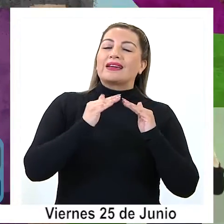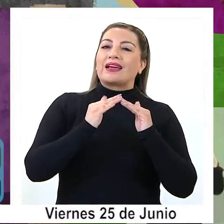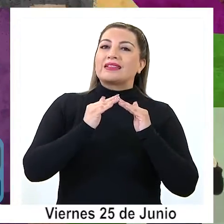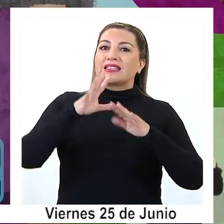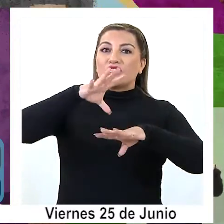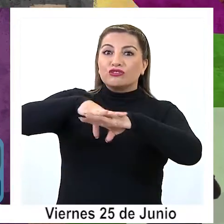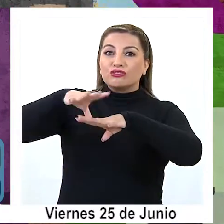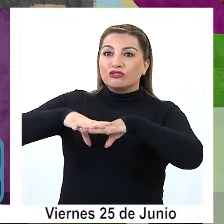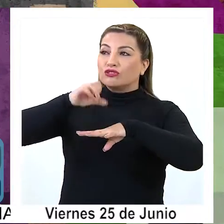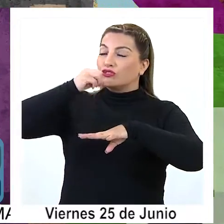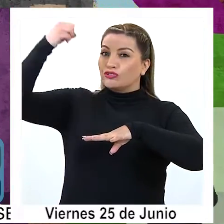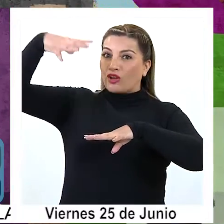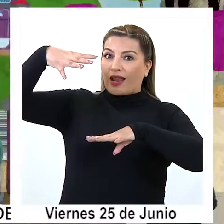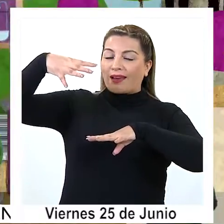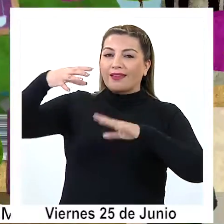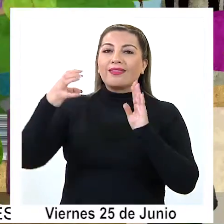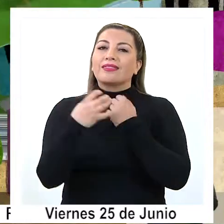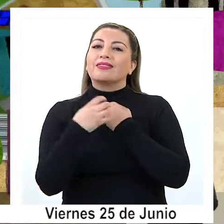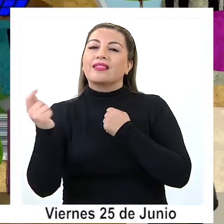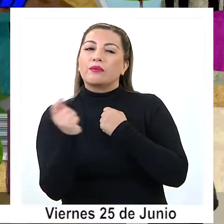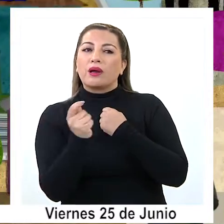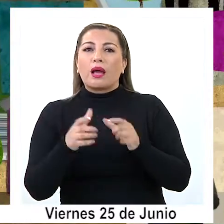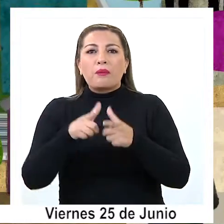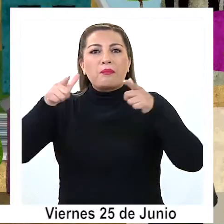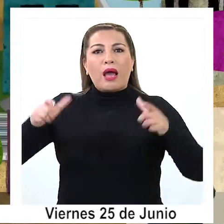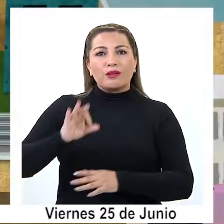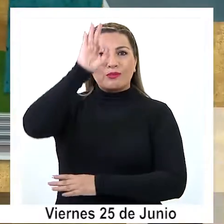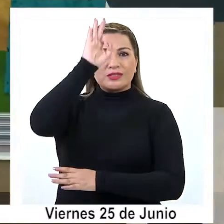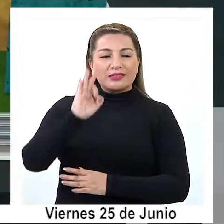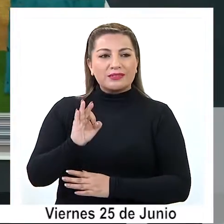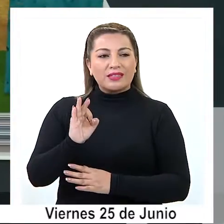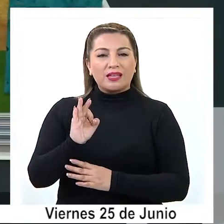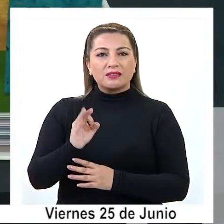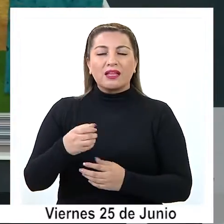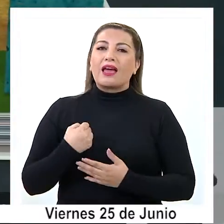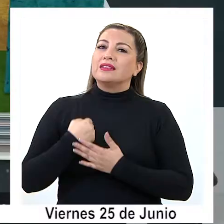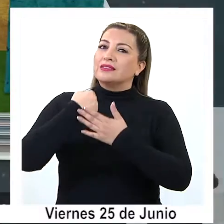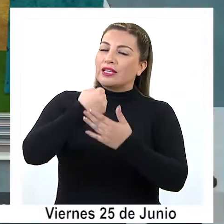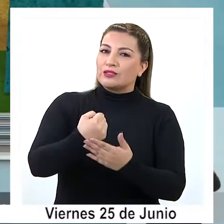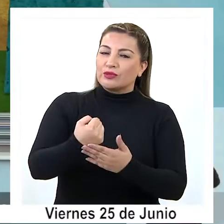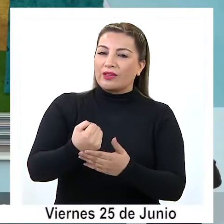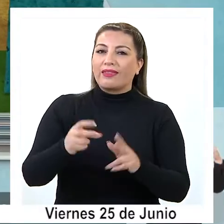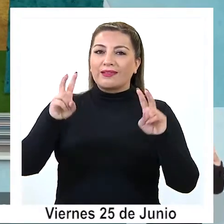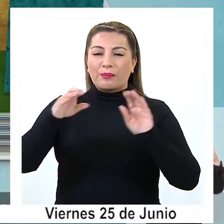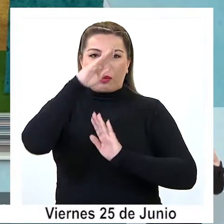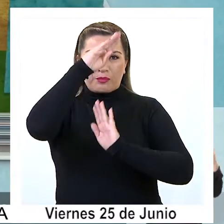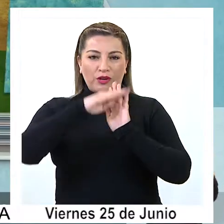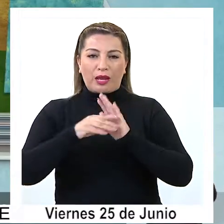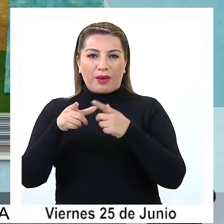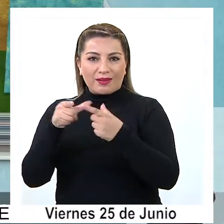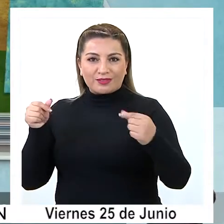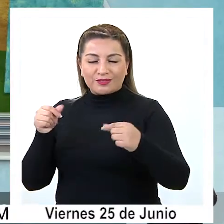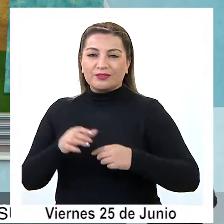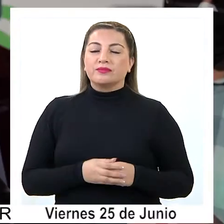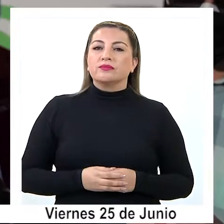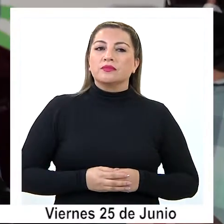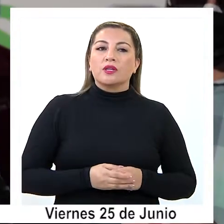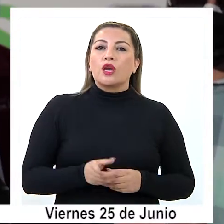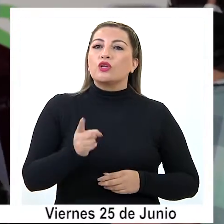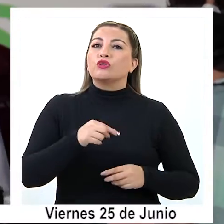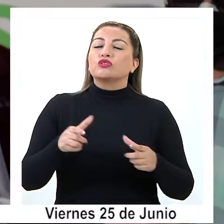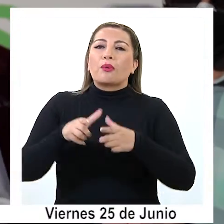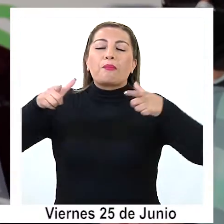Tarapacá, un proyecto local que aumentó el porcentaje de cofinanciamiento proveniente del programa nacional. Estamos